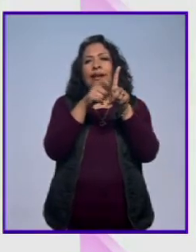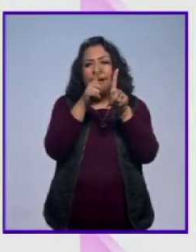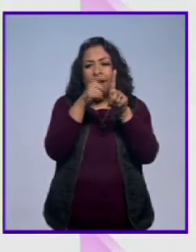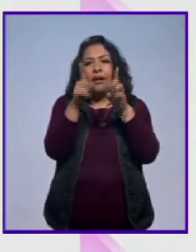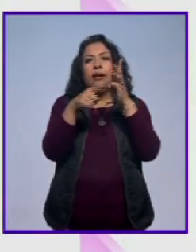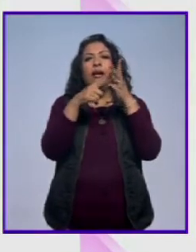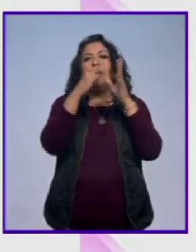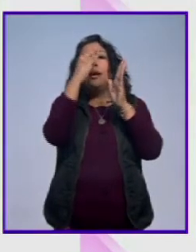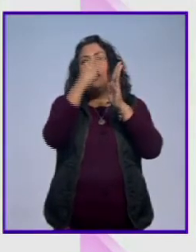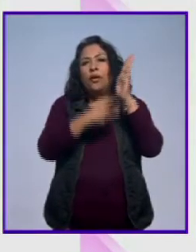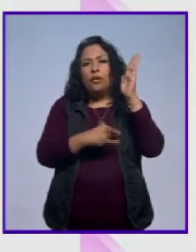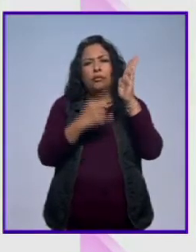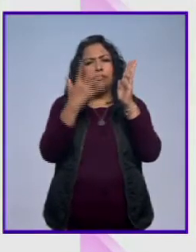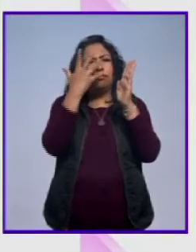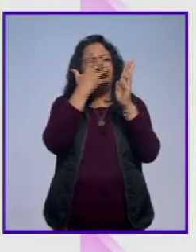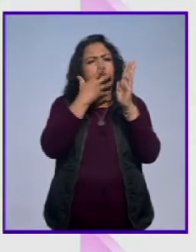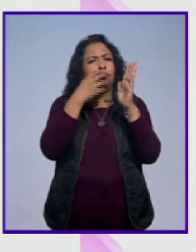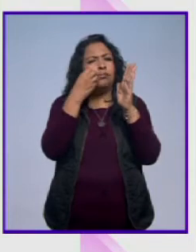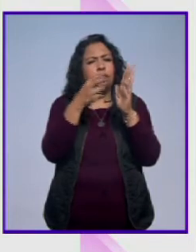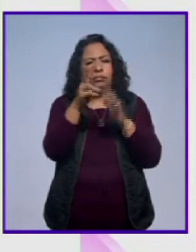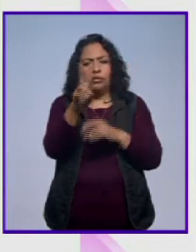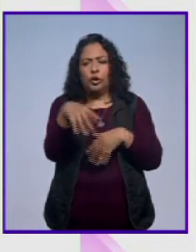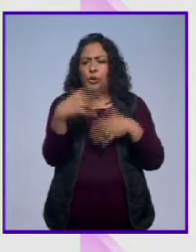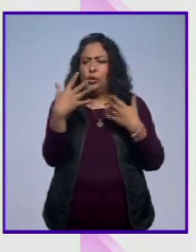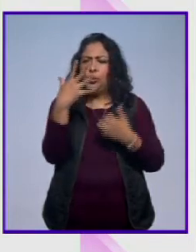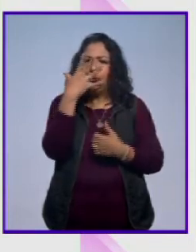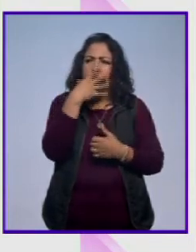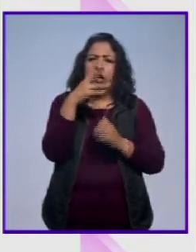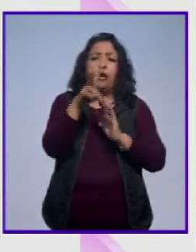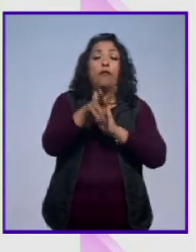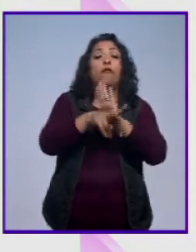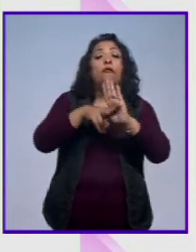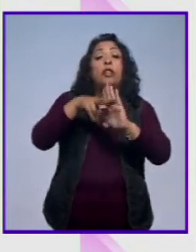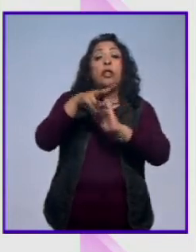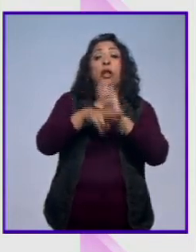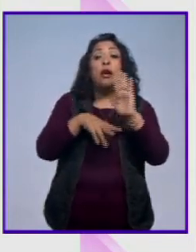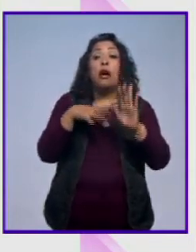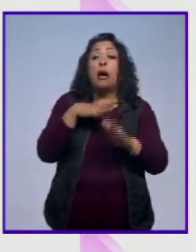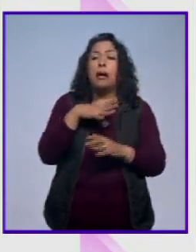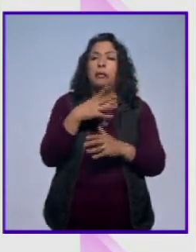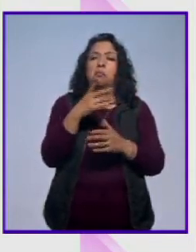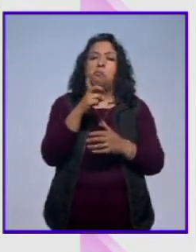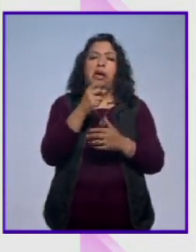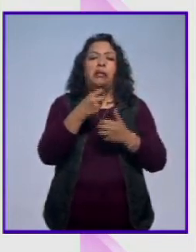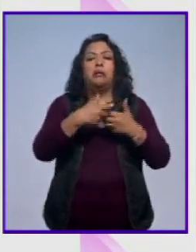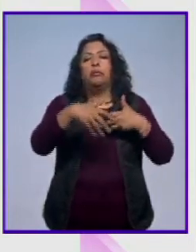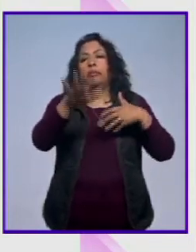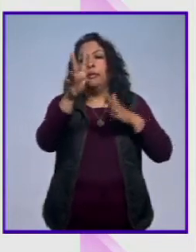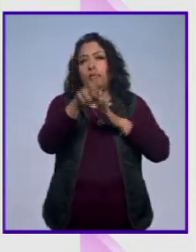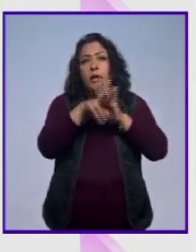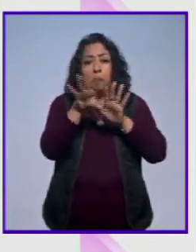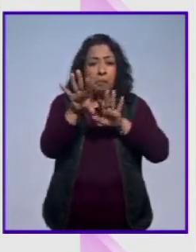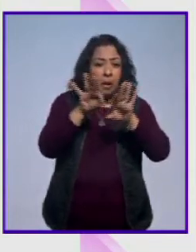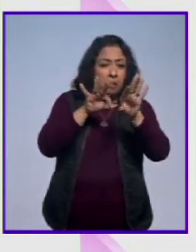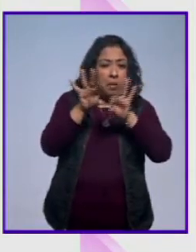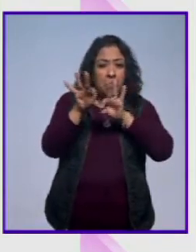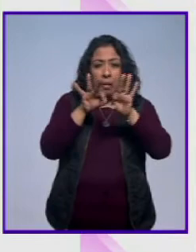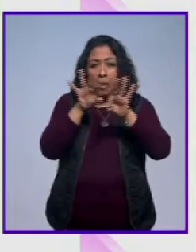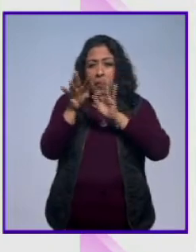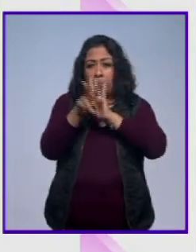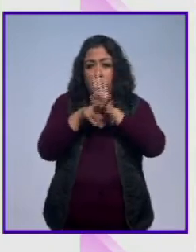carteles maravillosos verdaderamente videos hay 20 y tantos videos una selección que hemos hecho